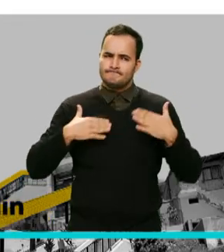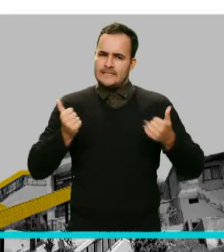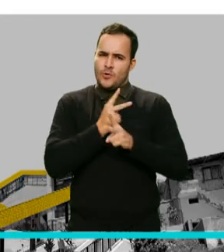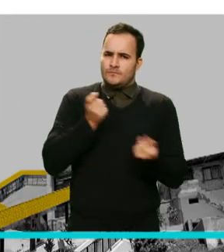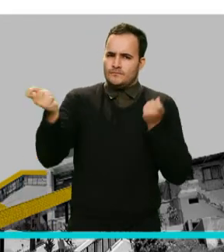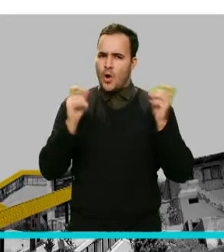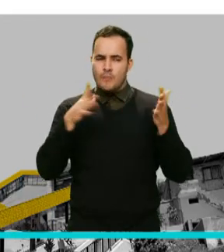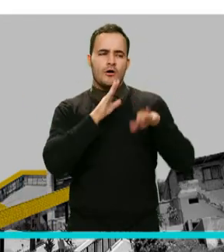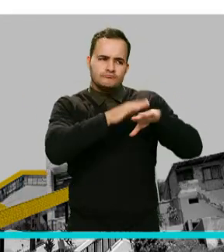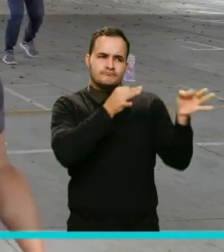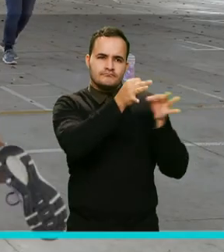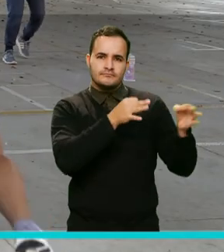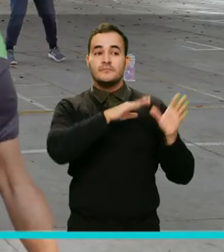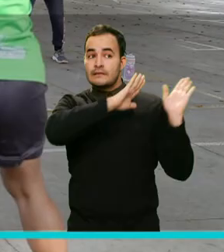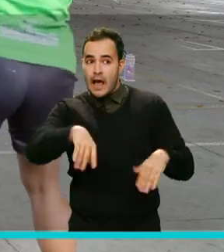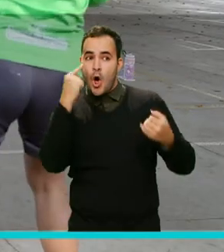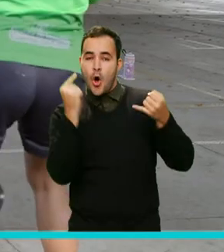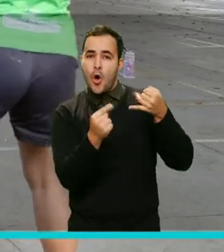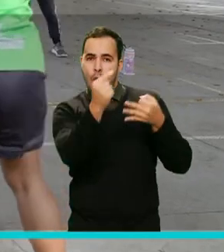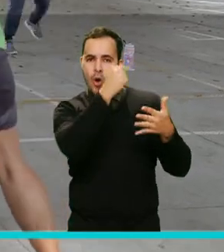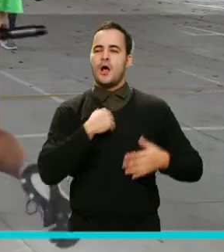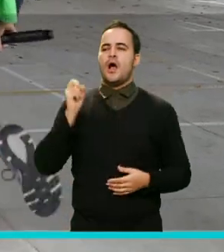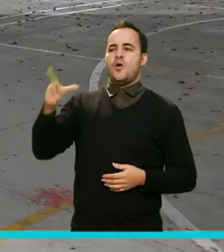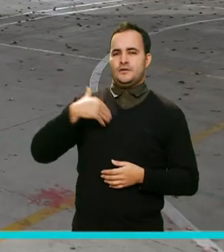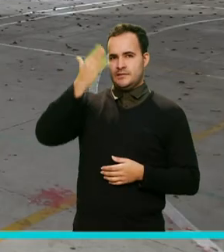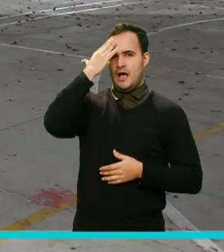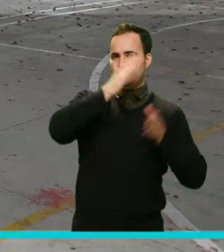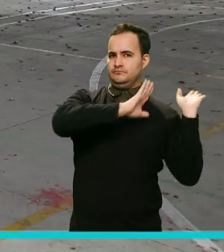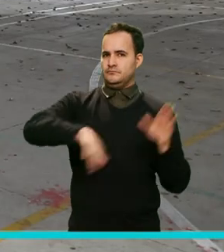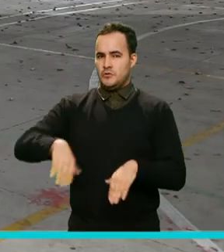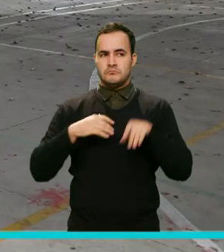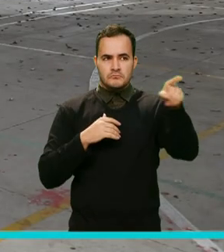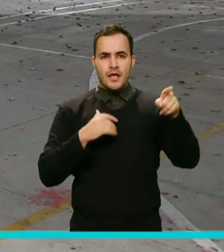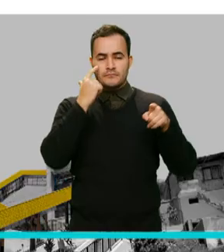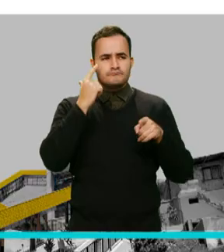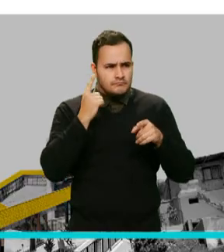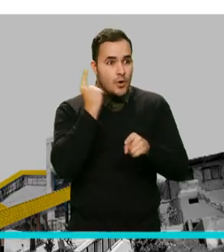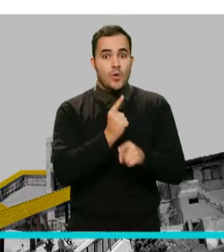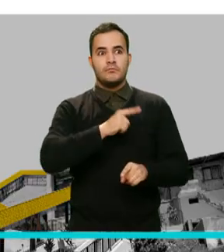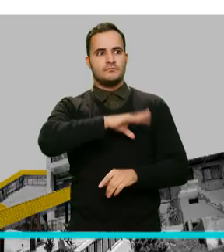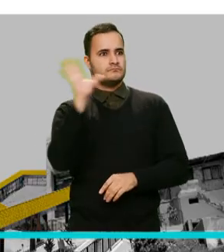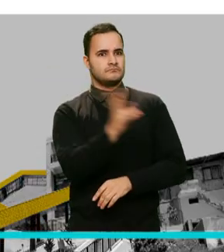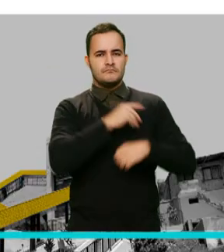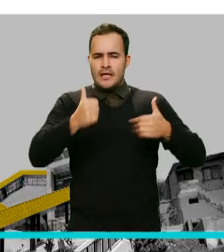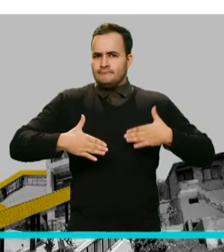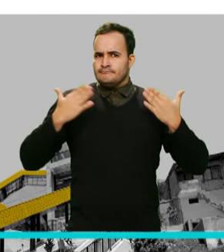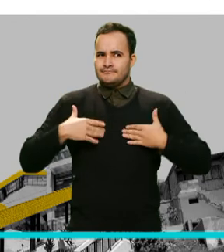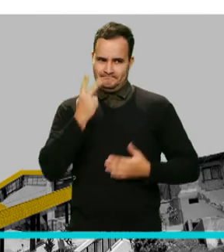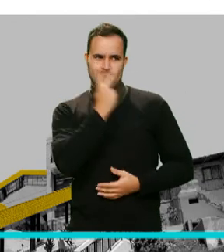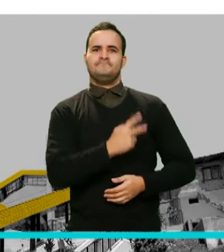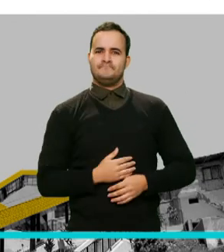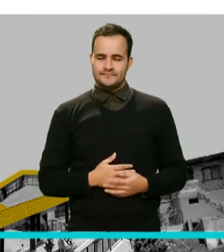qué elementos deben de traer. Y ellos atendieron el llamado con mucha facilidad y con mucha alegría y con mucha emoción. Estoy